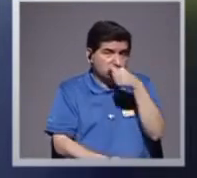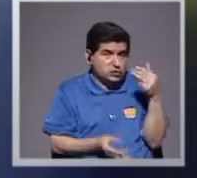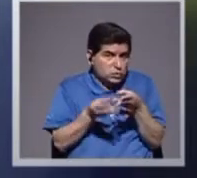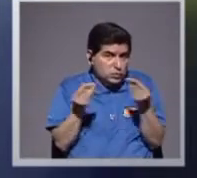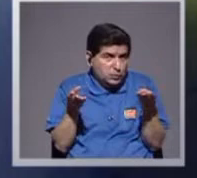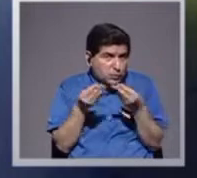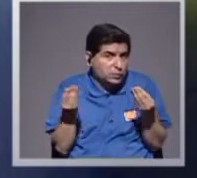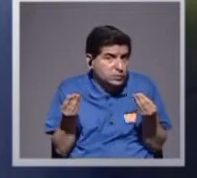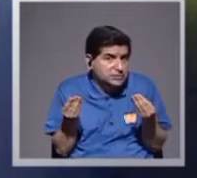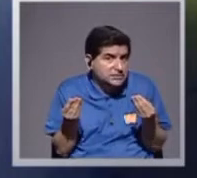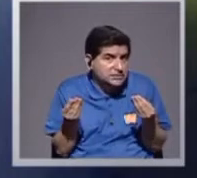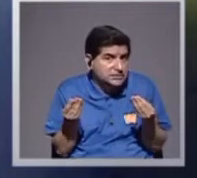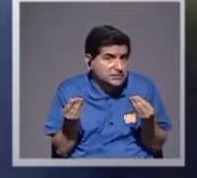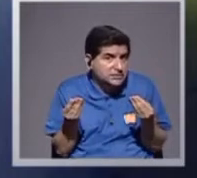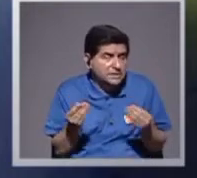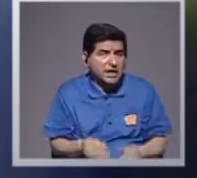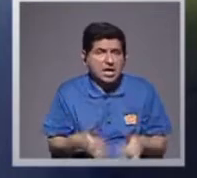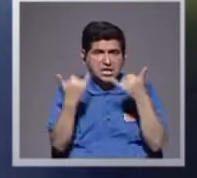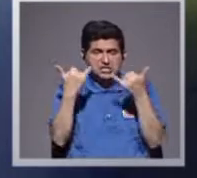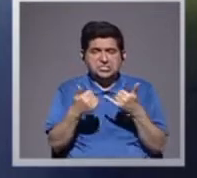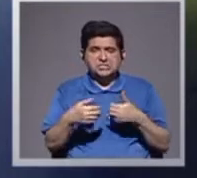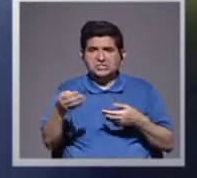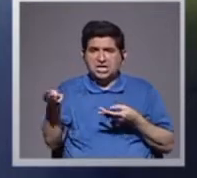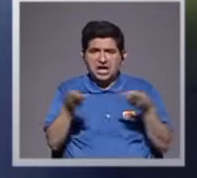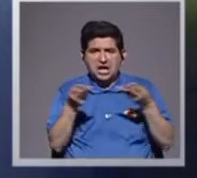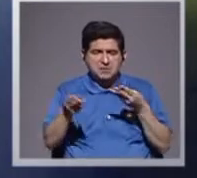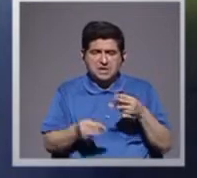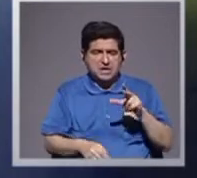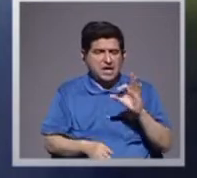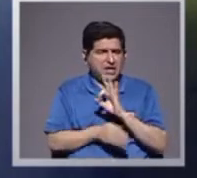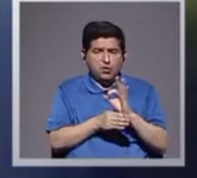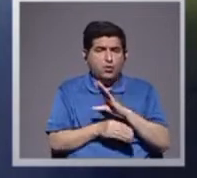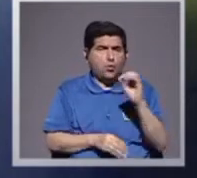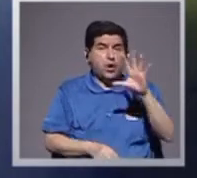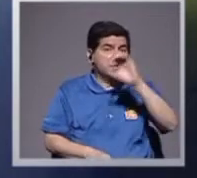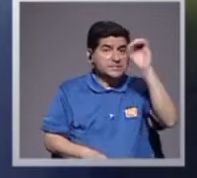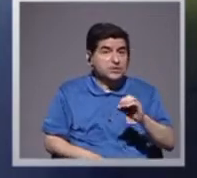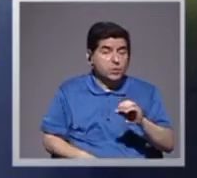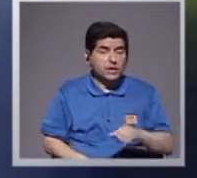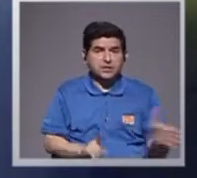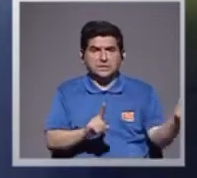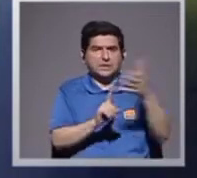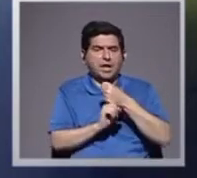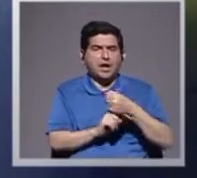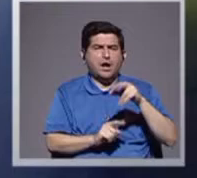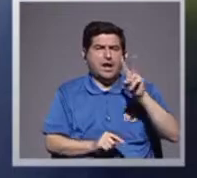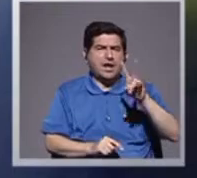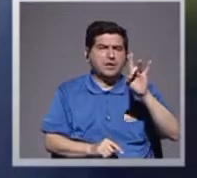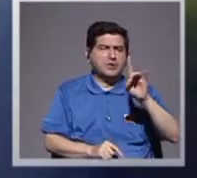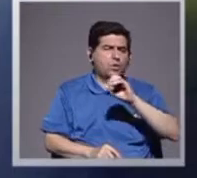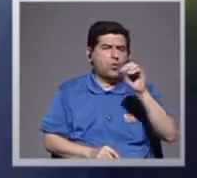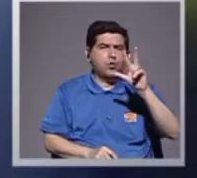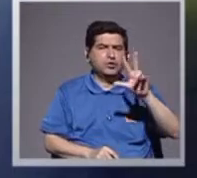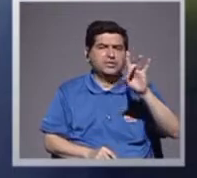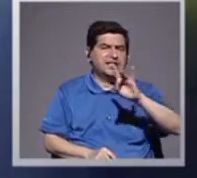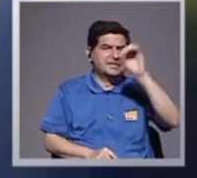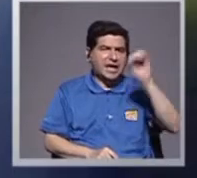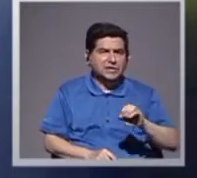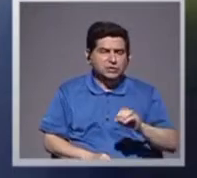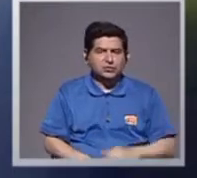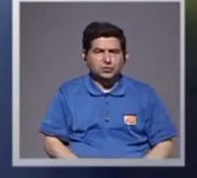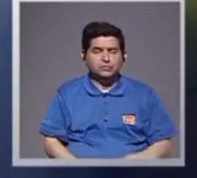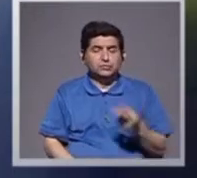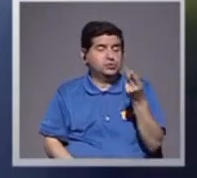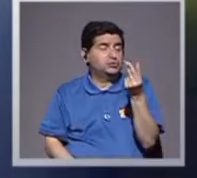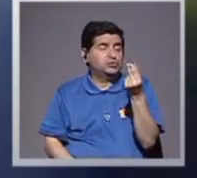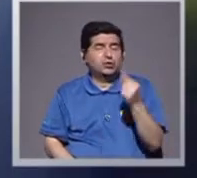producida, deslocamos el mercado, o el 50%, cuando les capturemos, el 28% o el 38% de